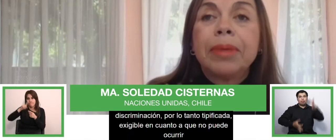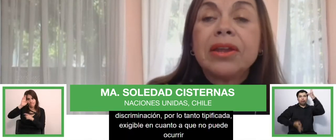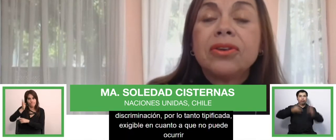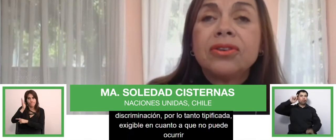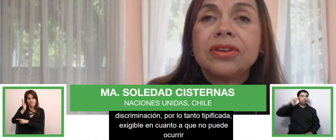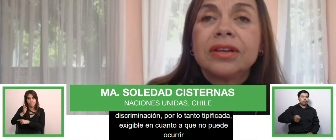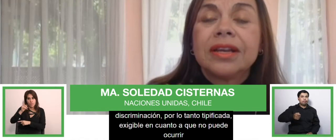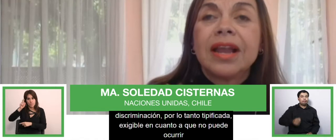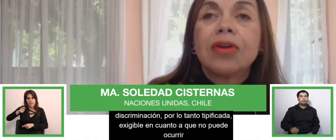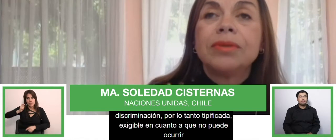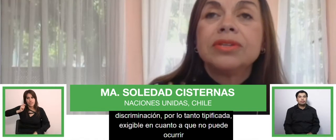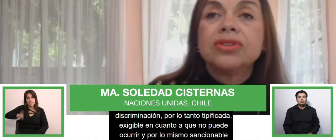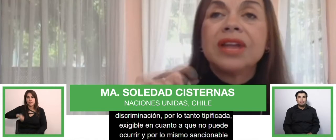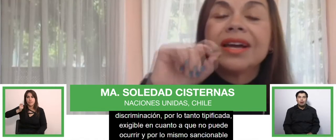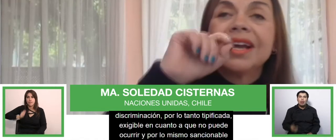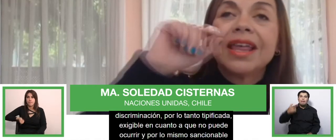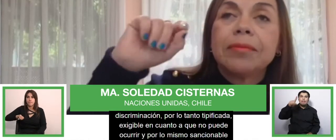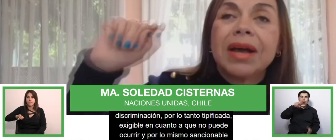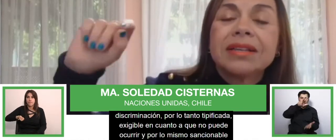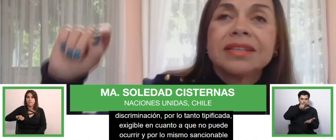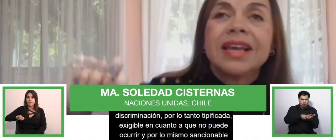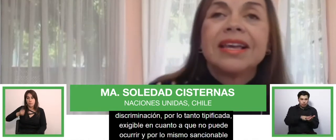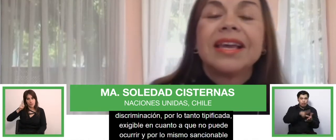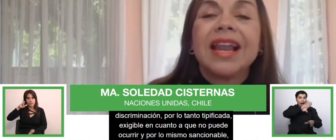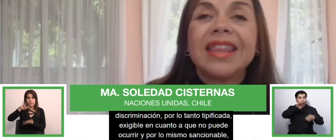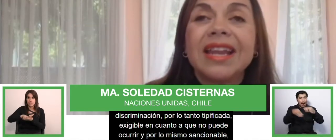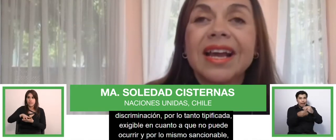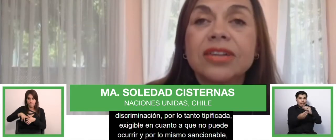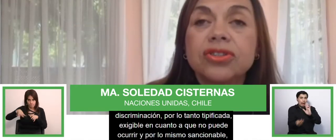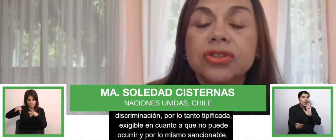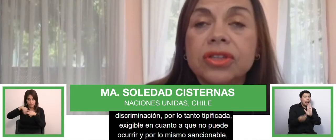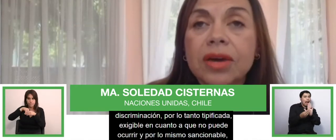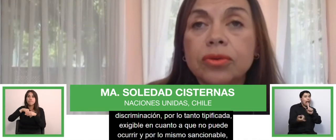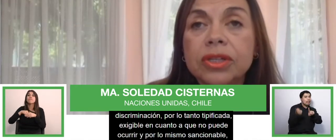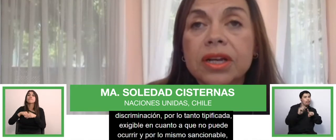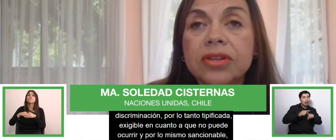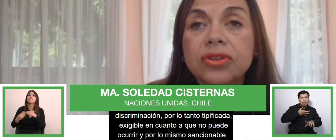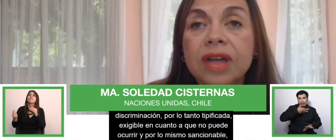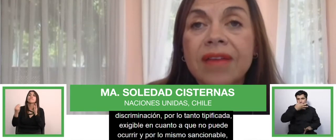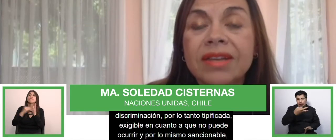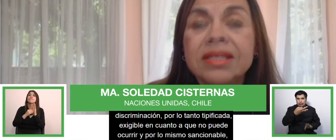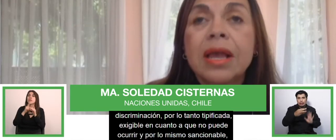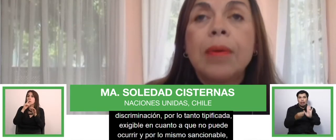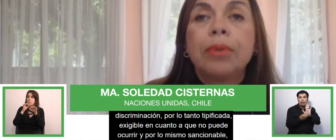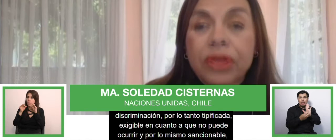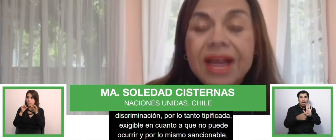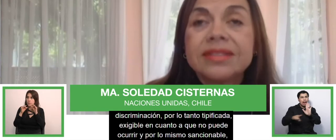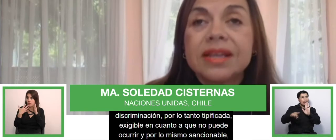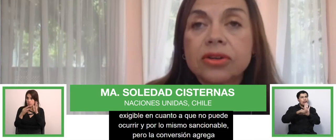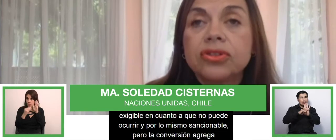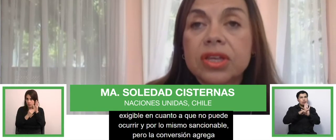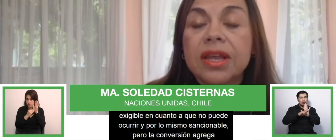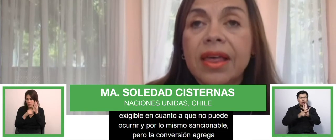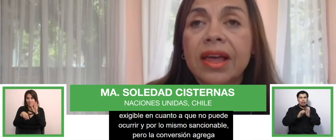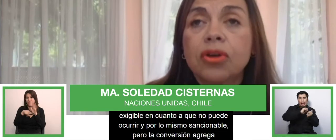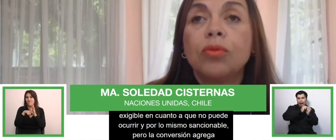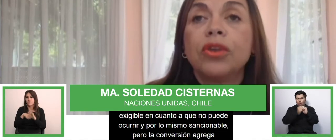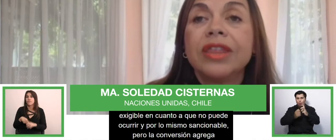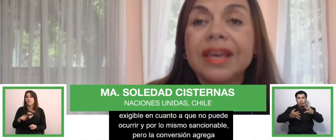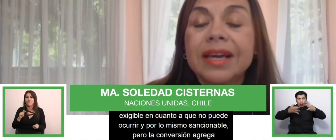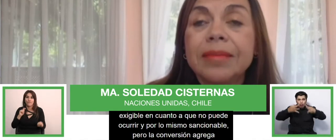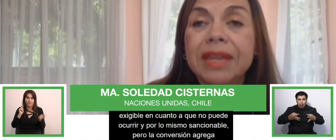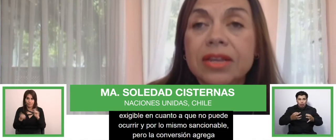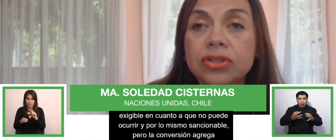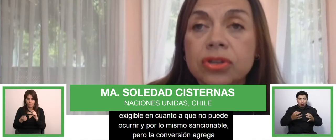Pero la convención agrega además que la denegación de ajustes razonables podrá ser considerada